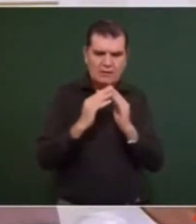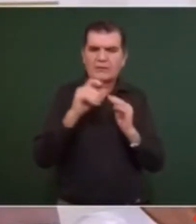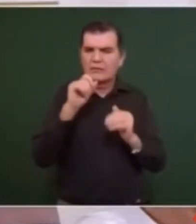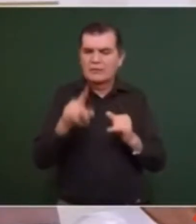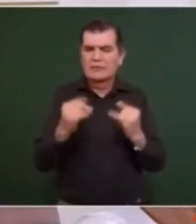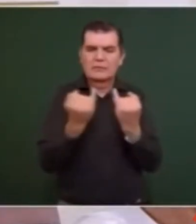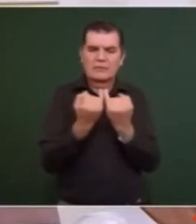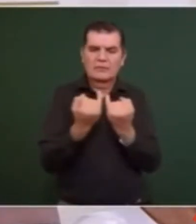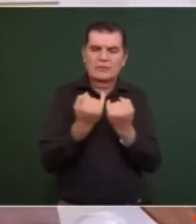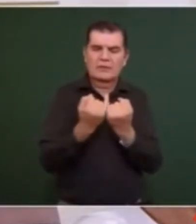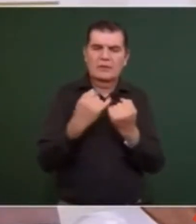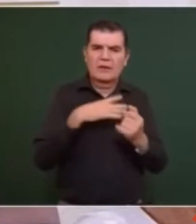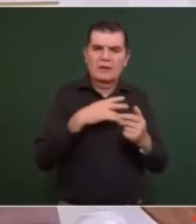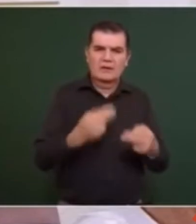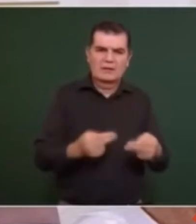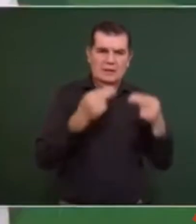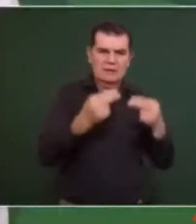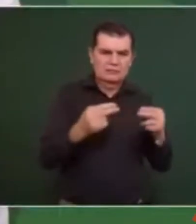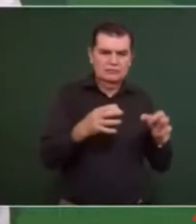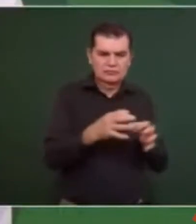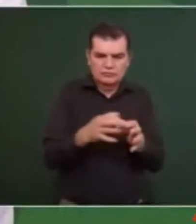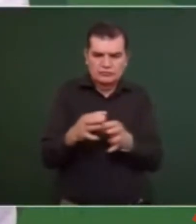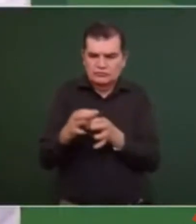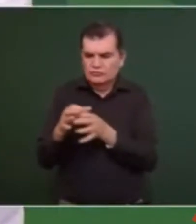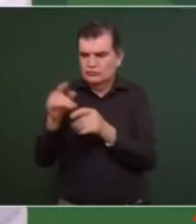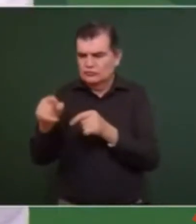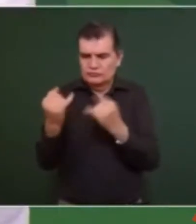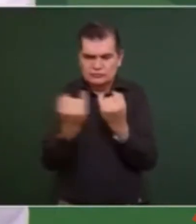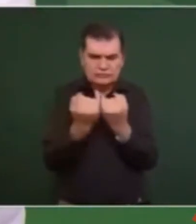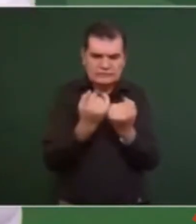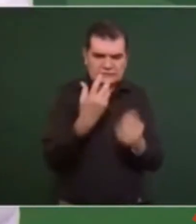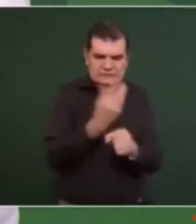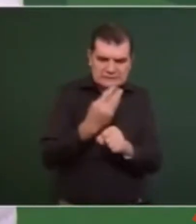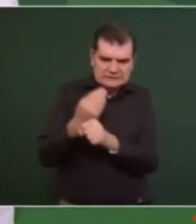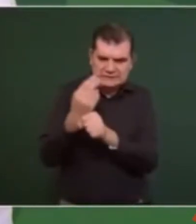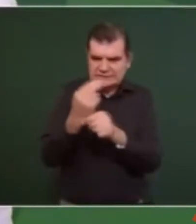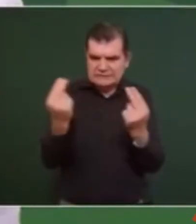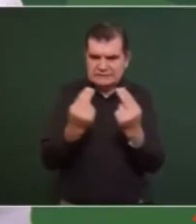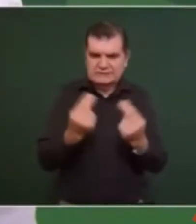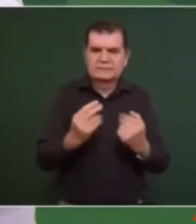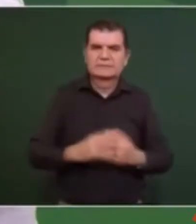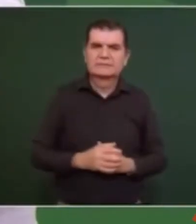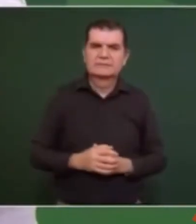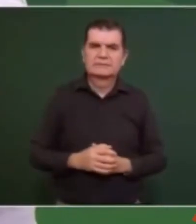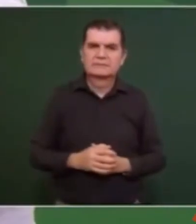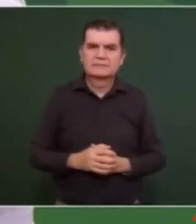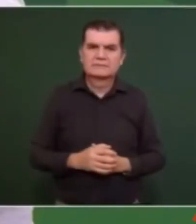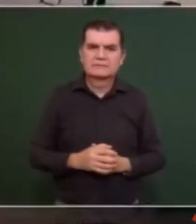también de los pequeños negocios que van a requerir apoyo.